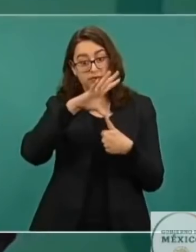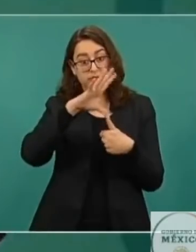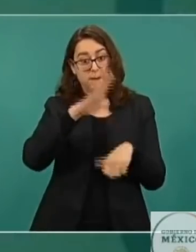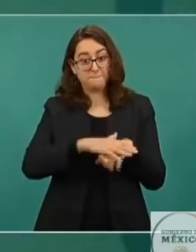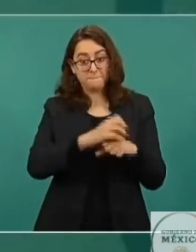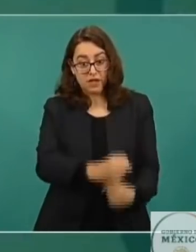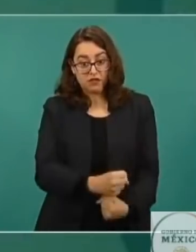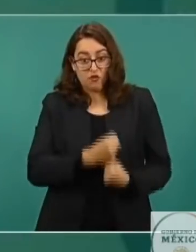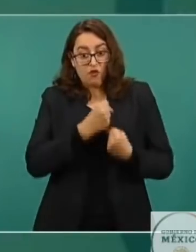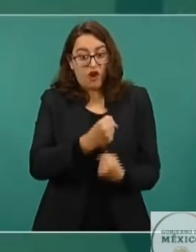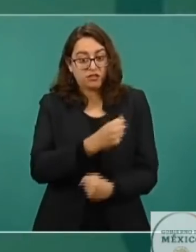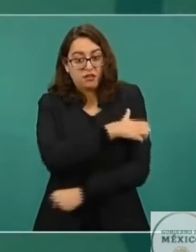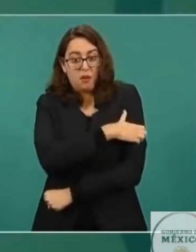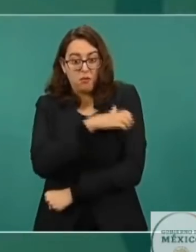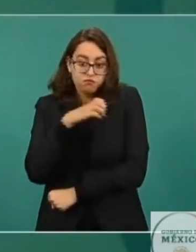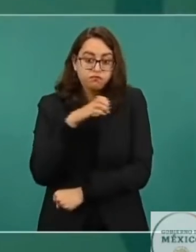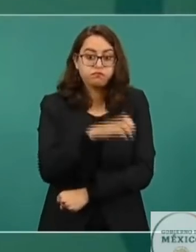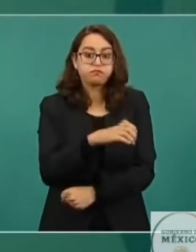en lo económico, en lo comercial,